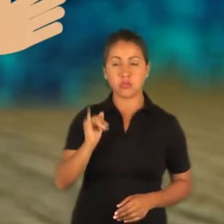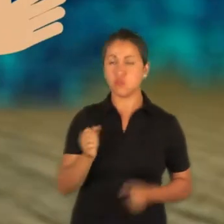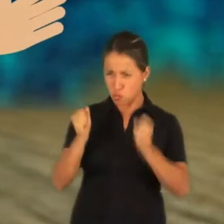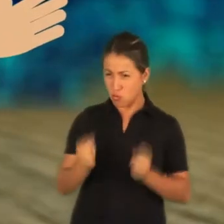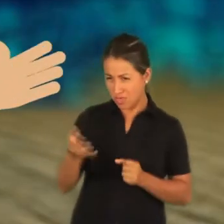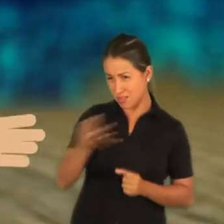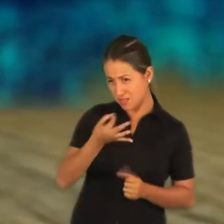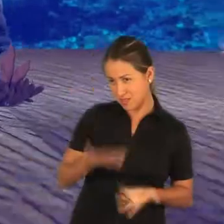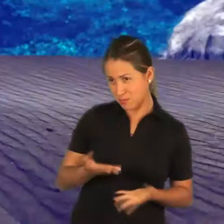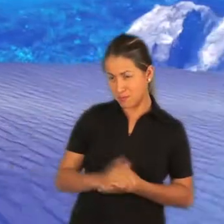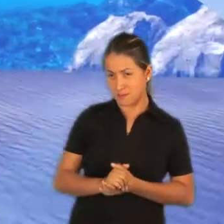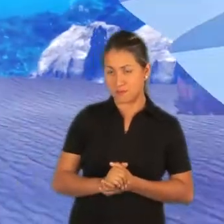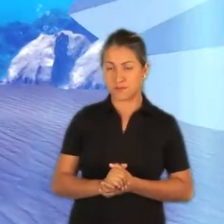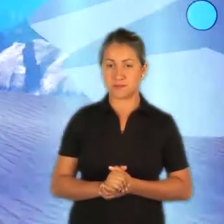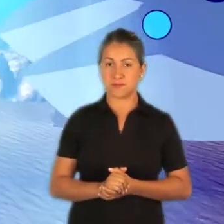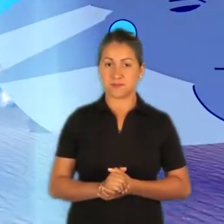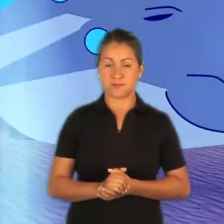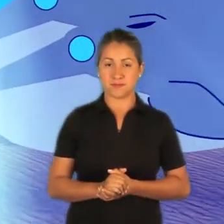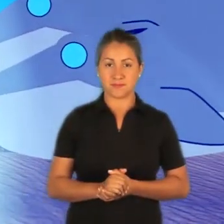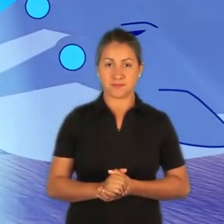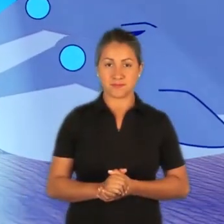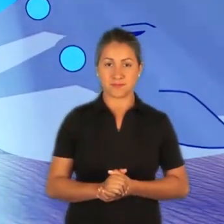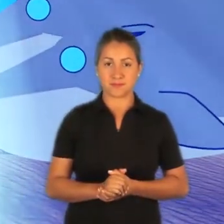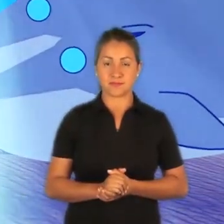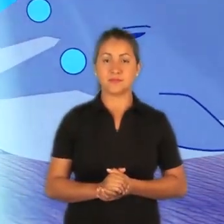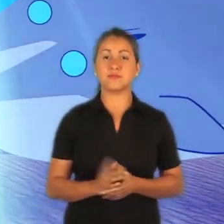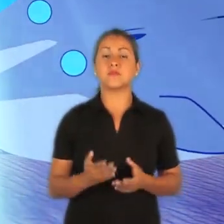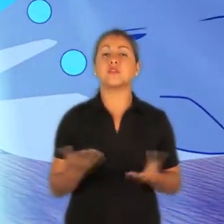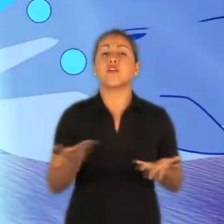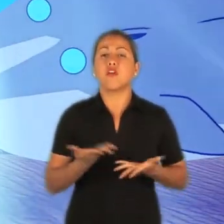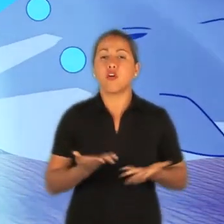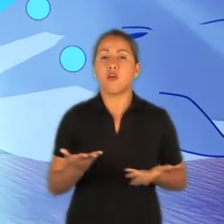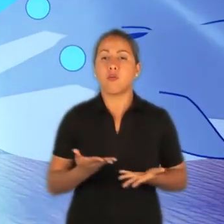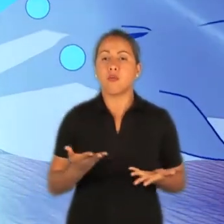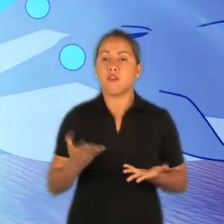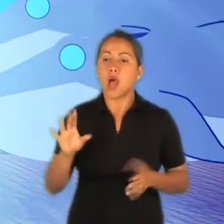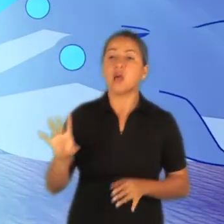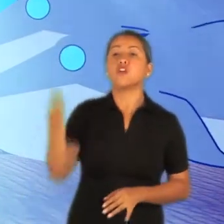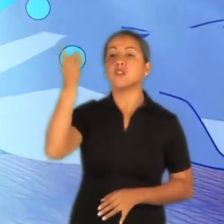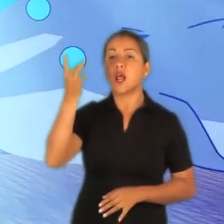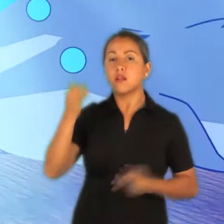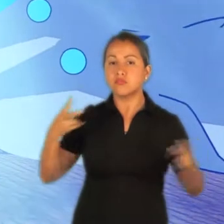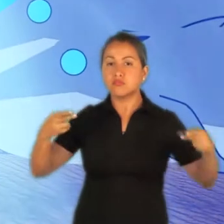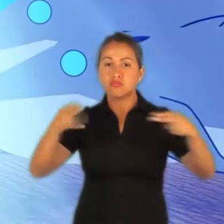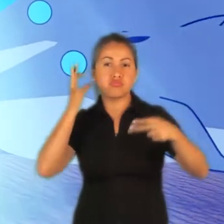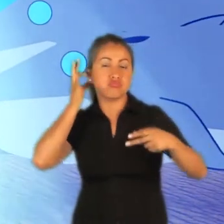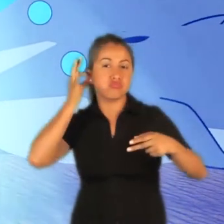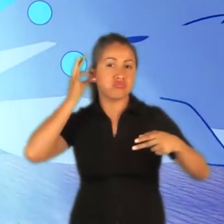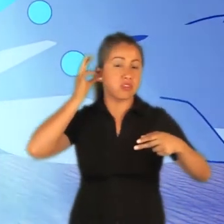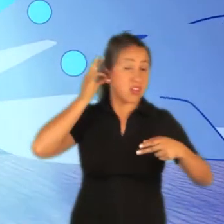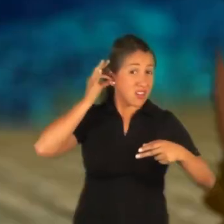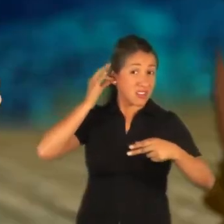decirme? Le muestra unas ballenas descansando. ¿Y cómo voy a llegar a ella? Esas ballenas son muy